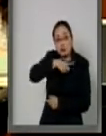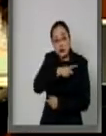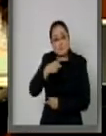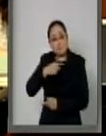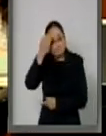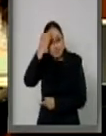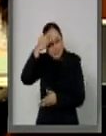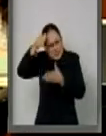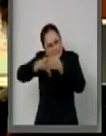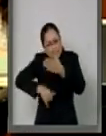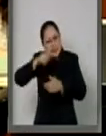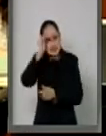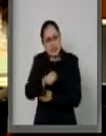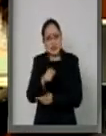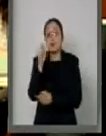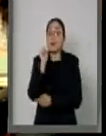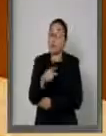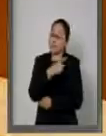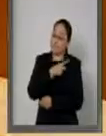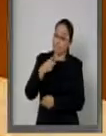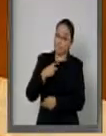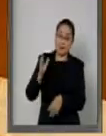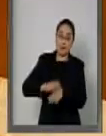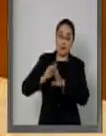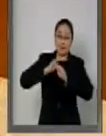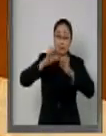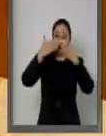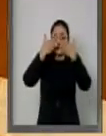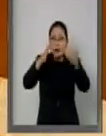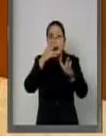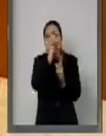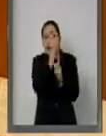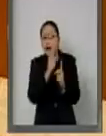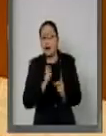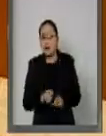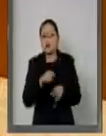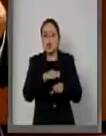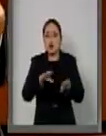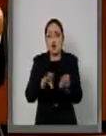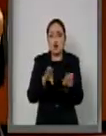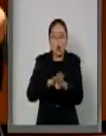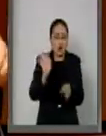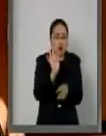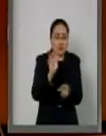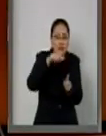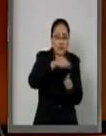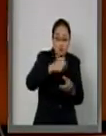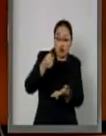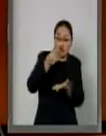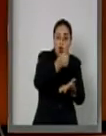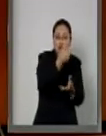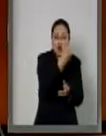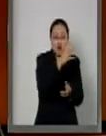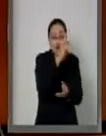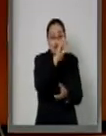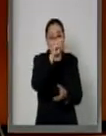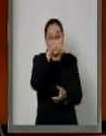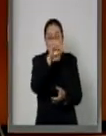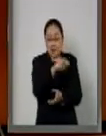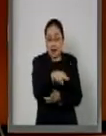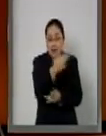adicionalmente tenemos que tener claro todas las coberturas de riesgos ante situaciones